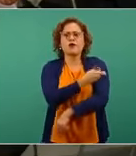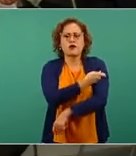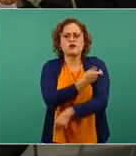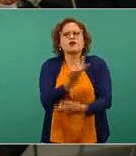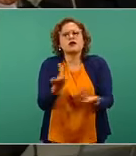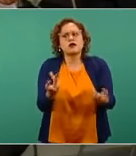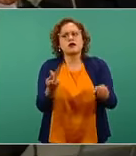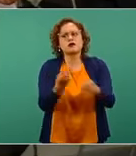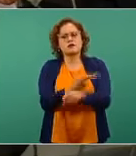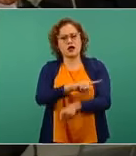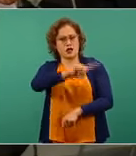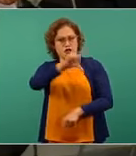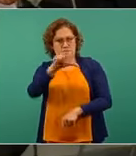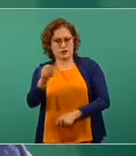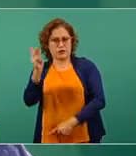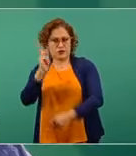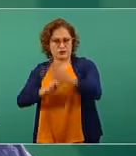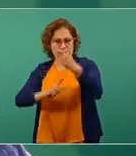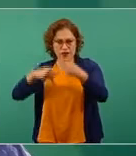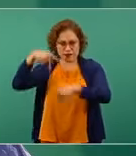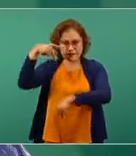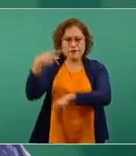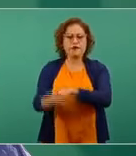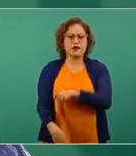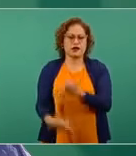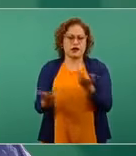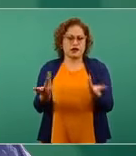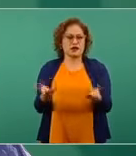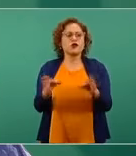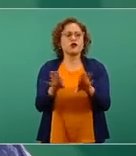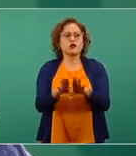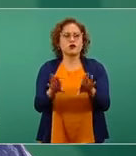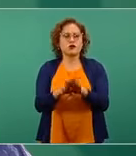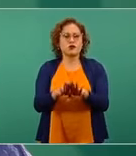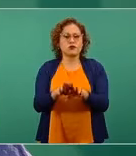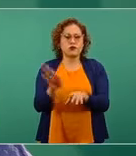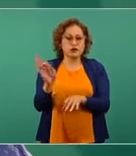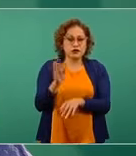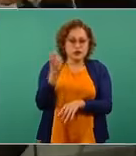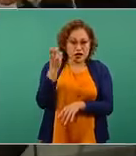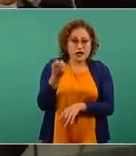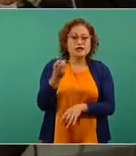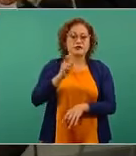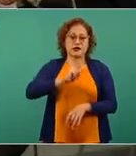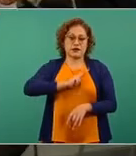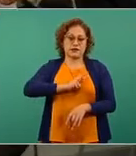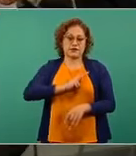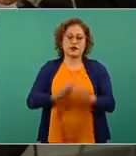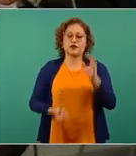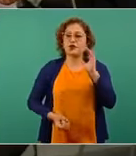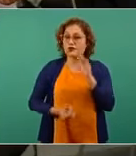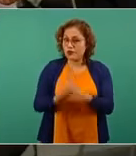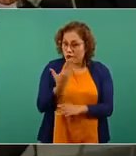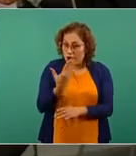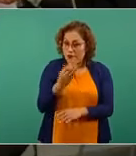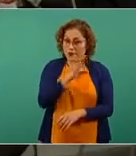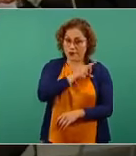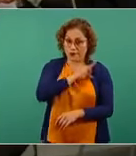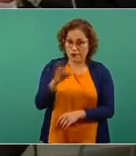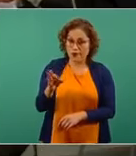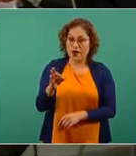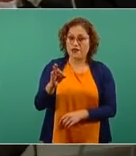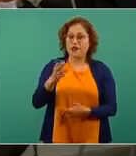y el desarrollo y pudiera vulnerar el desarrollo de una nueva cepa? Ojalá y no, o una nueva variante